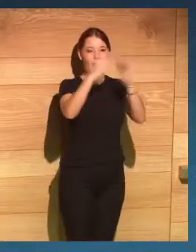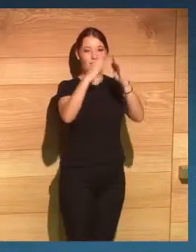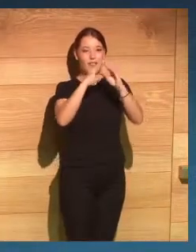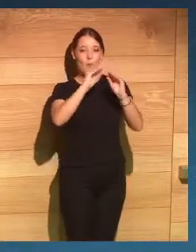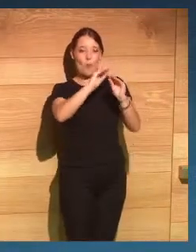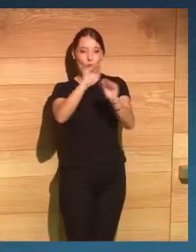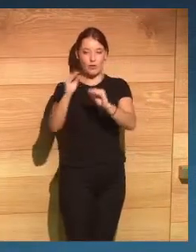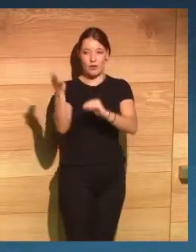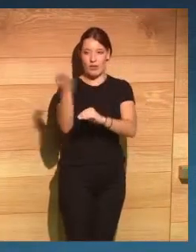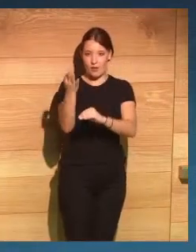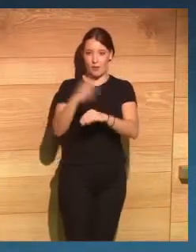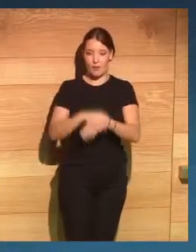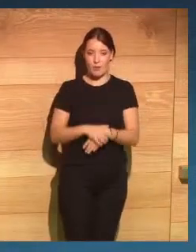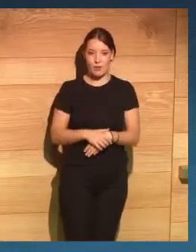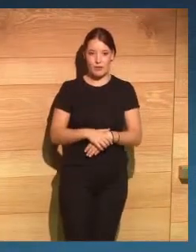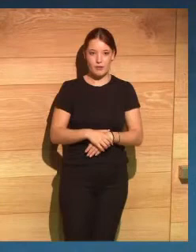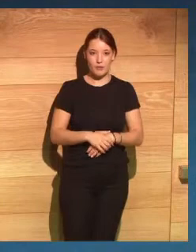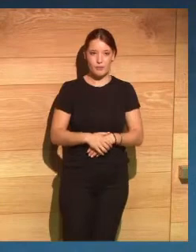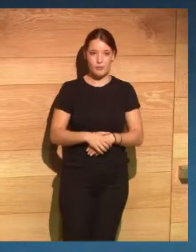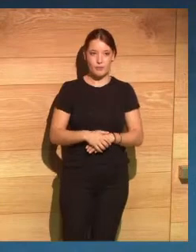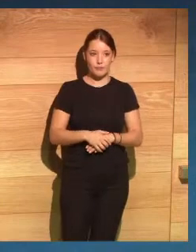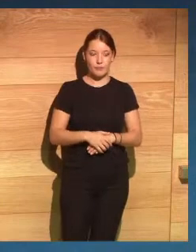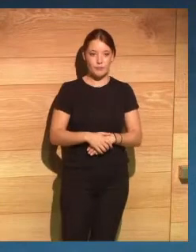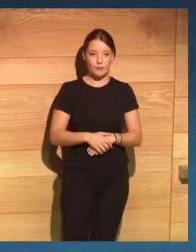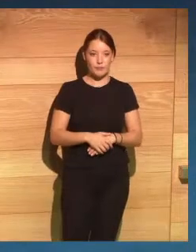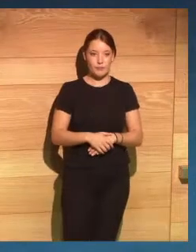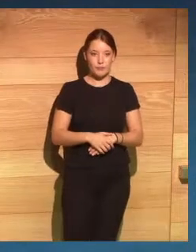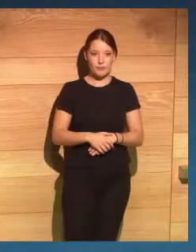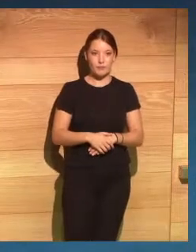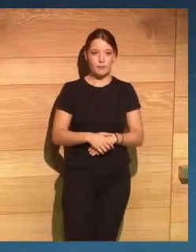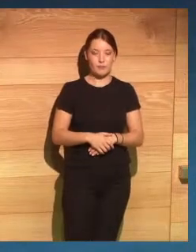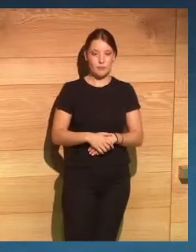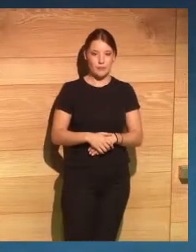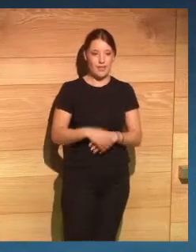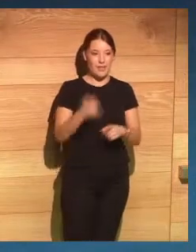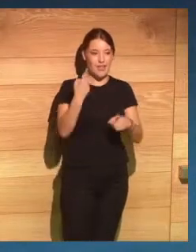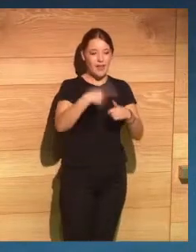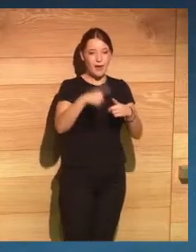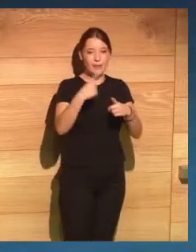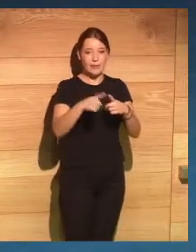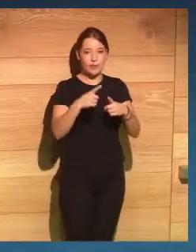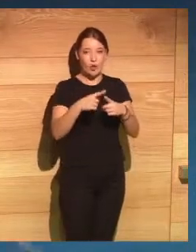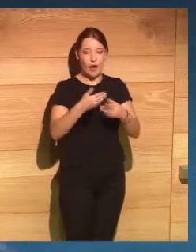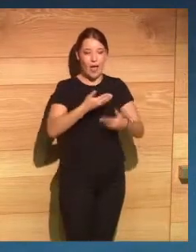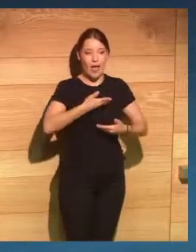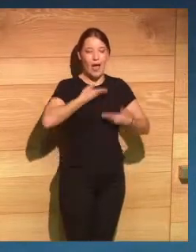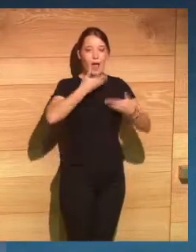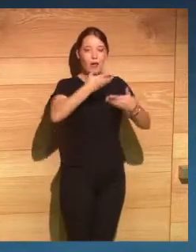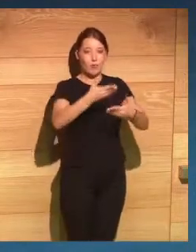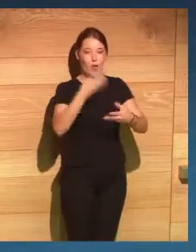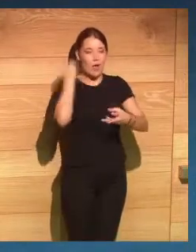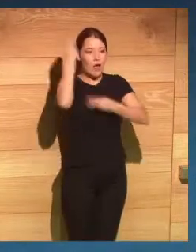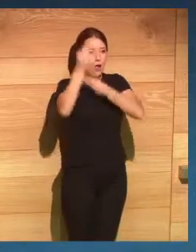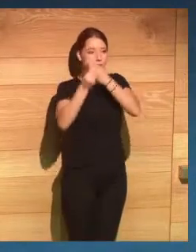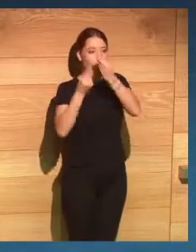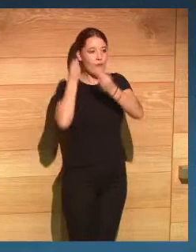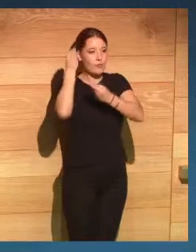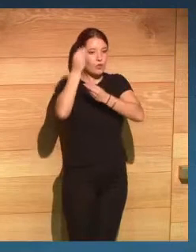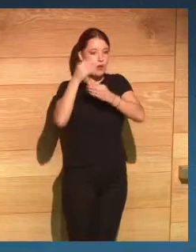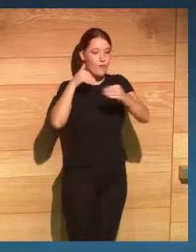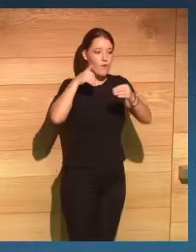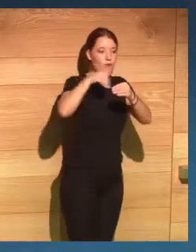forme parte de uno de los elementos que pueden ser los que ayuden estas reflexiones y otras muchas